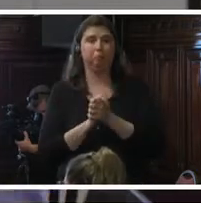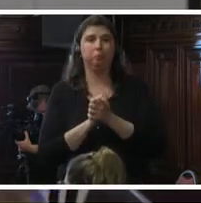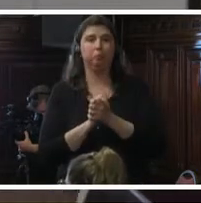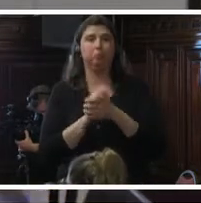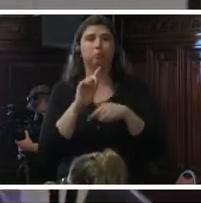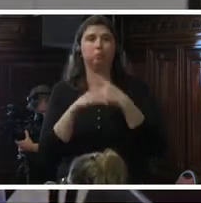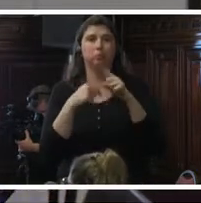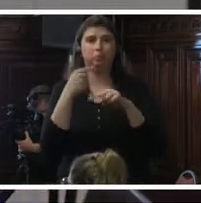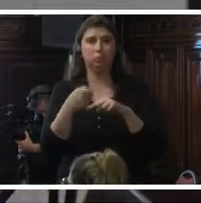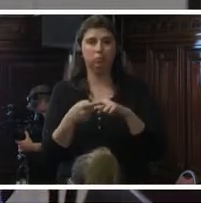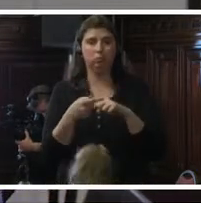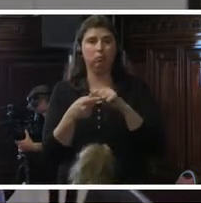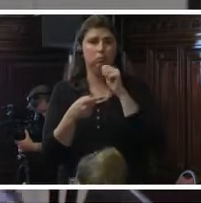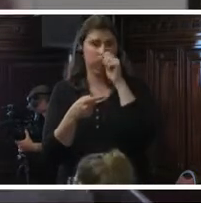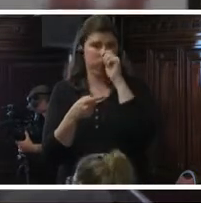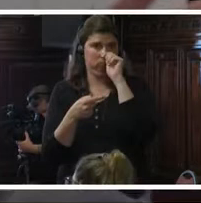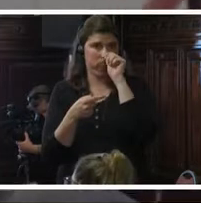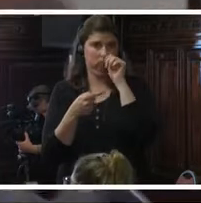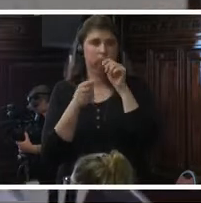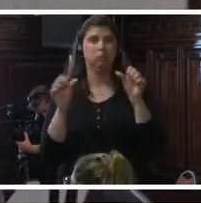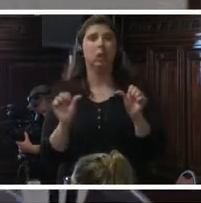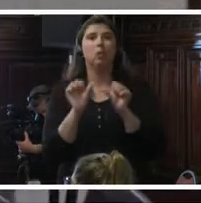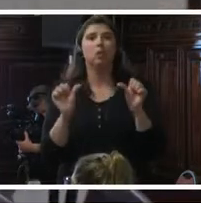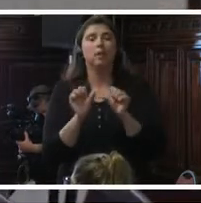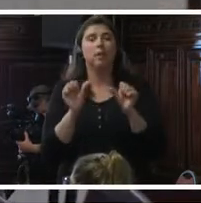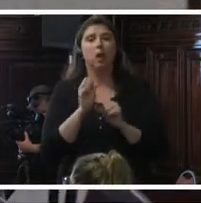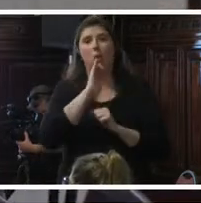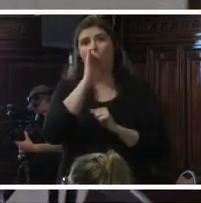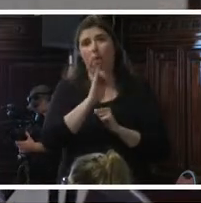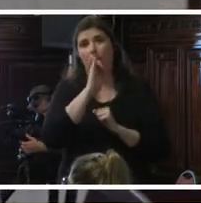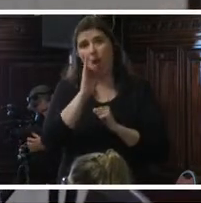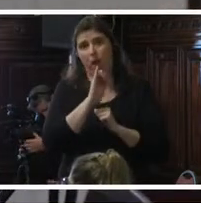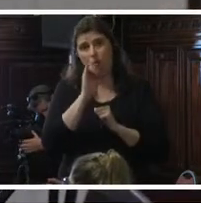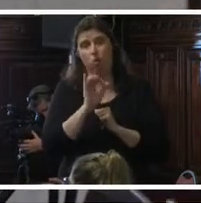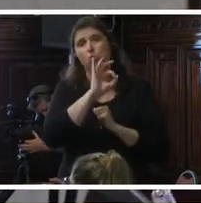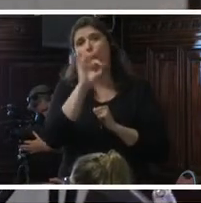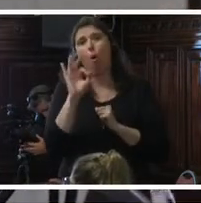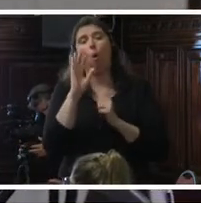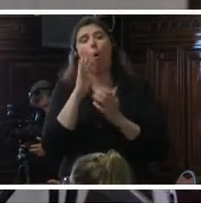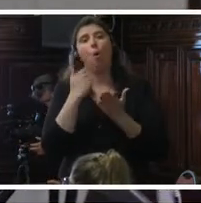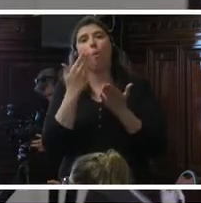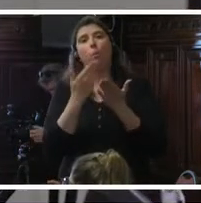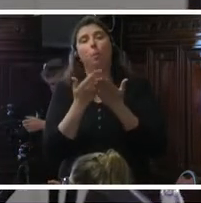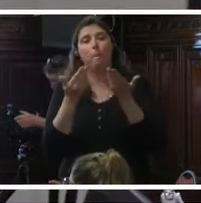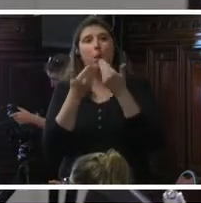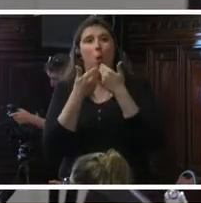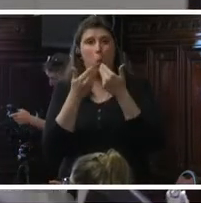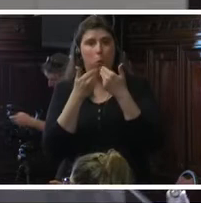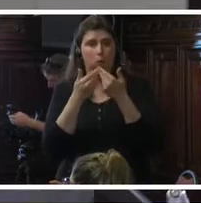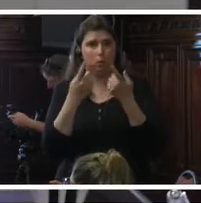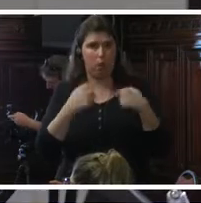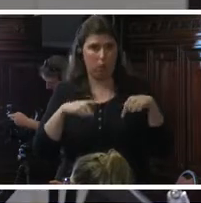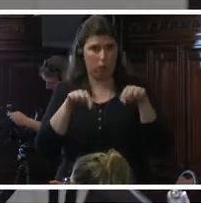luego vamos a hacer comentarios o plantear preguntas para ustedes.